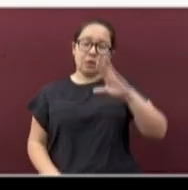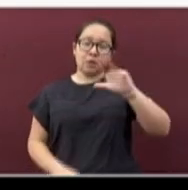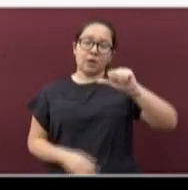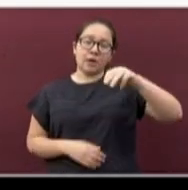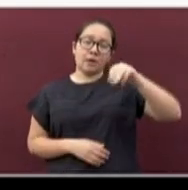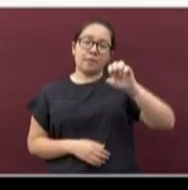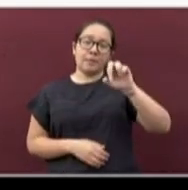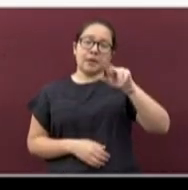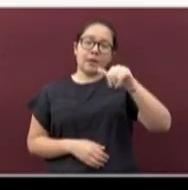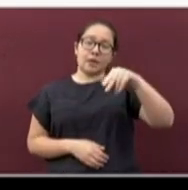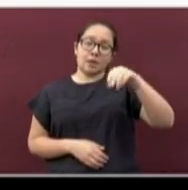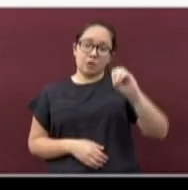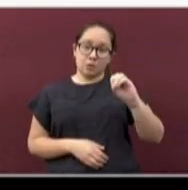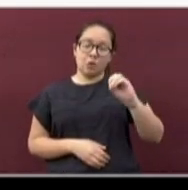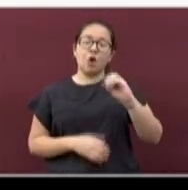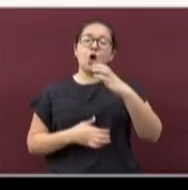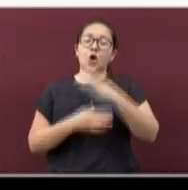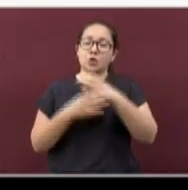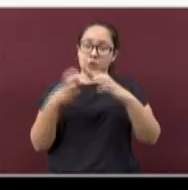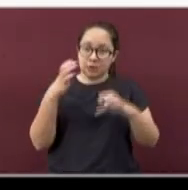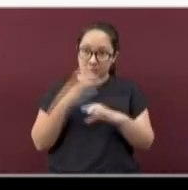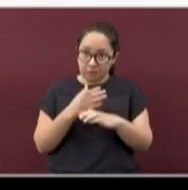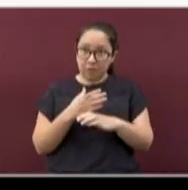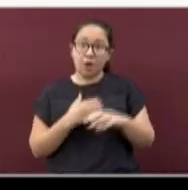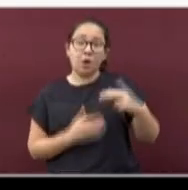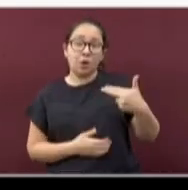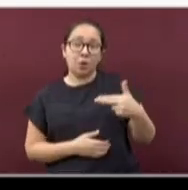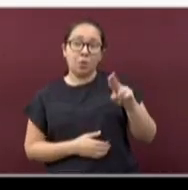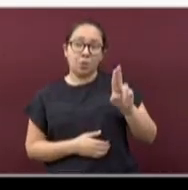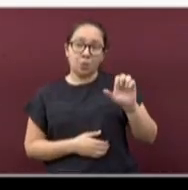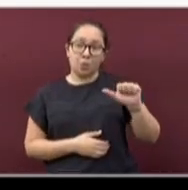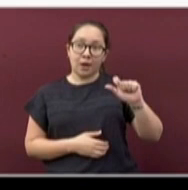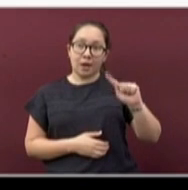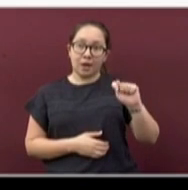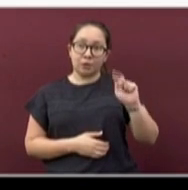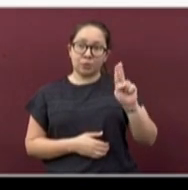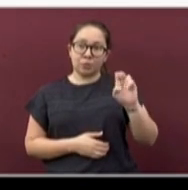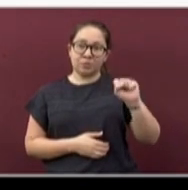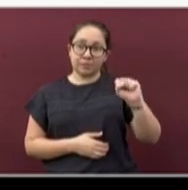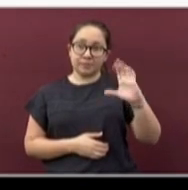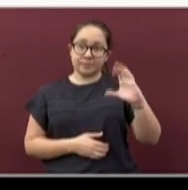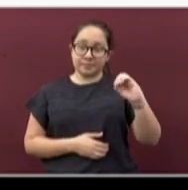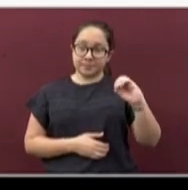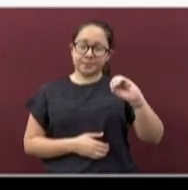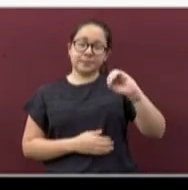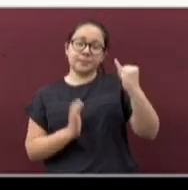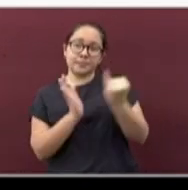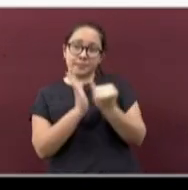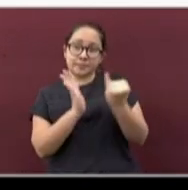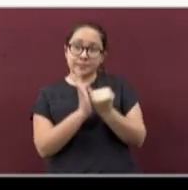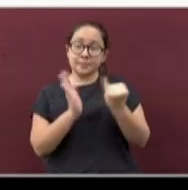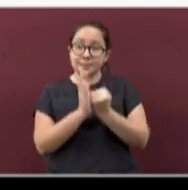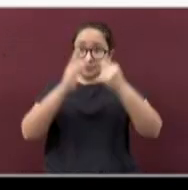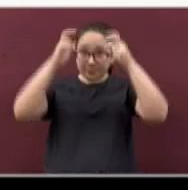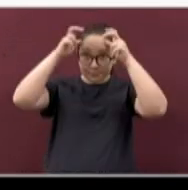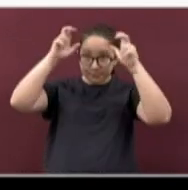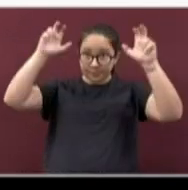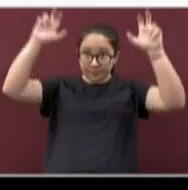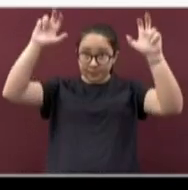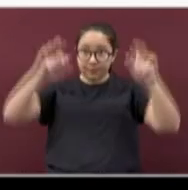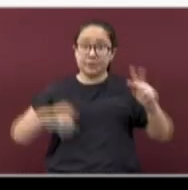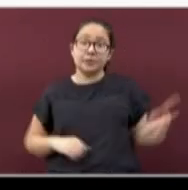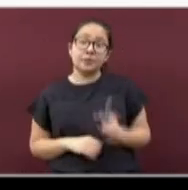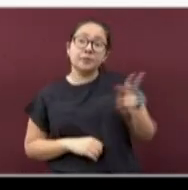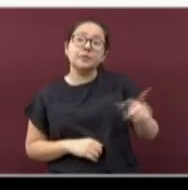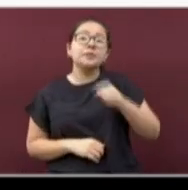Mendoza, Cozamaloapan, Guatusco, Iztazoquitlán, Mizantla, Pueblo